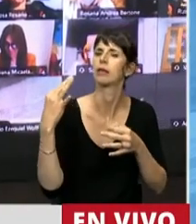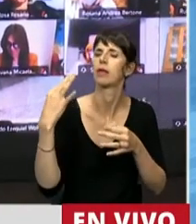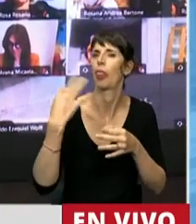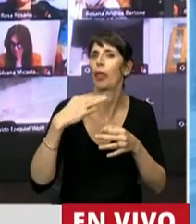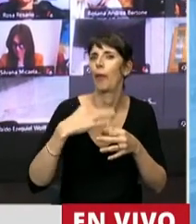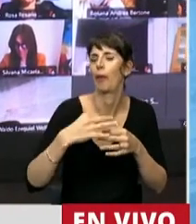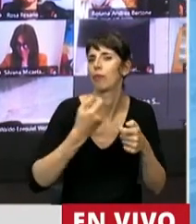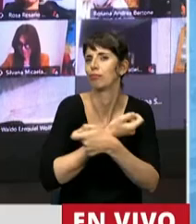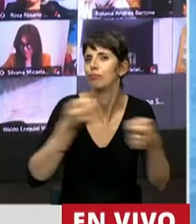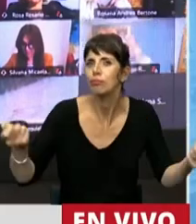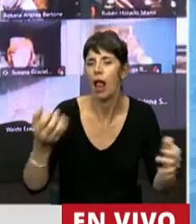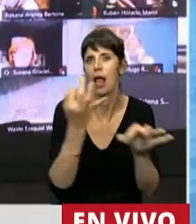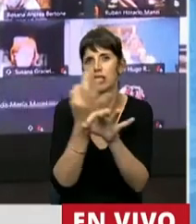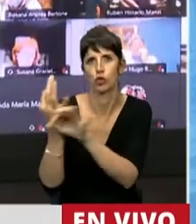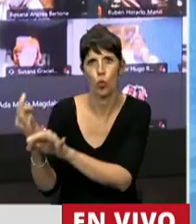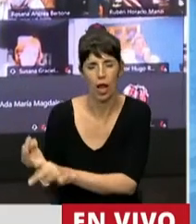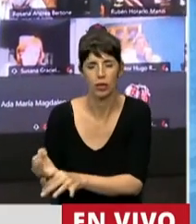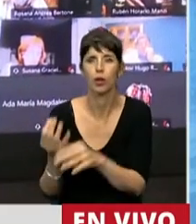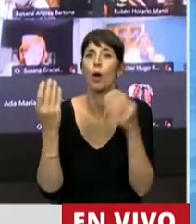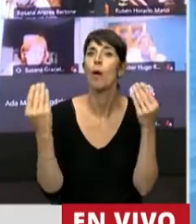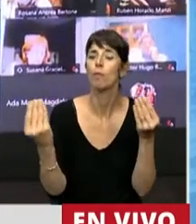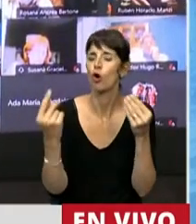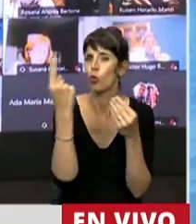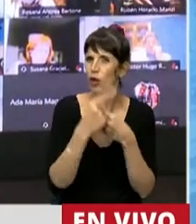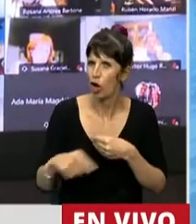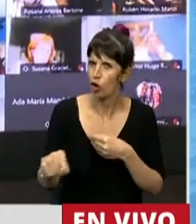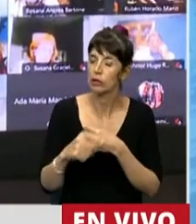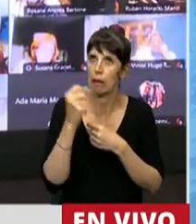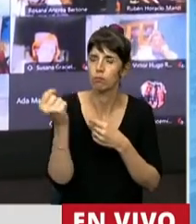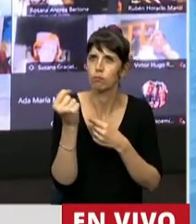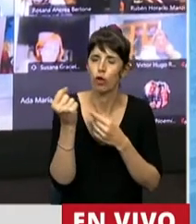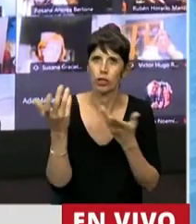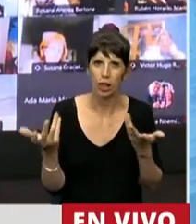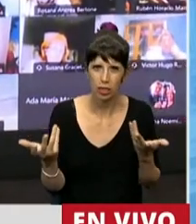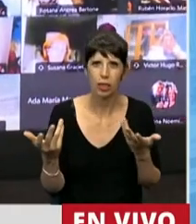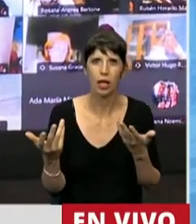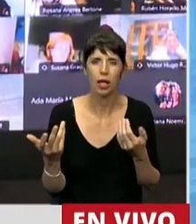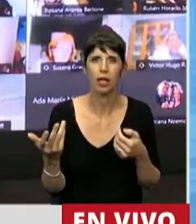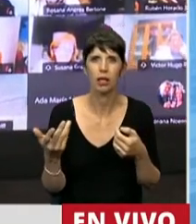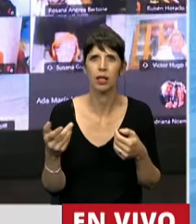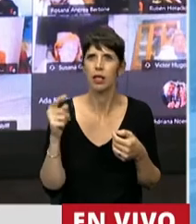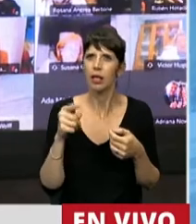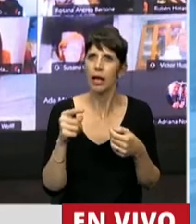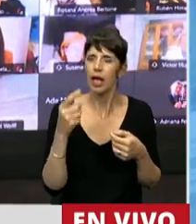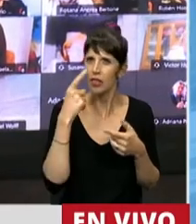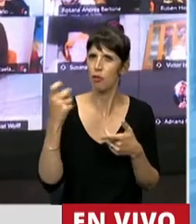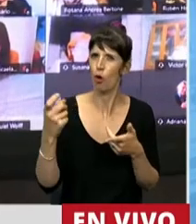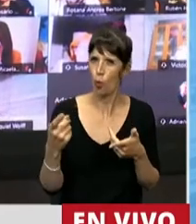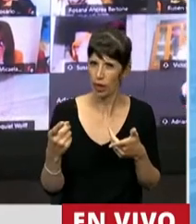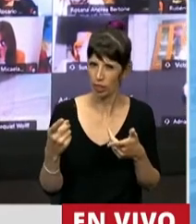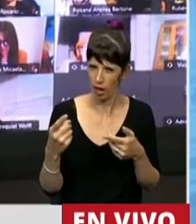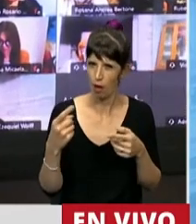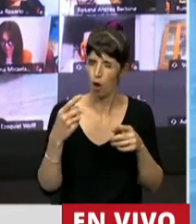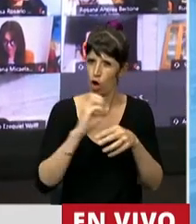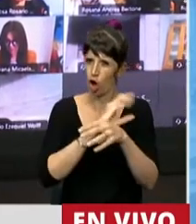educativos. Porque una de las cosas que ha dejado muy clara o uno de los capítulos que abrió la crisis de la pandemia